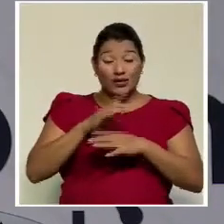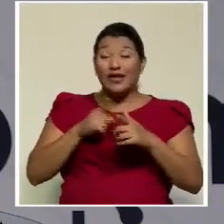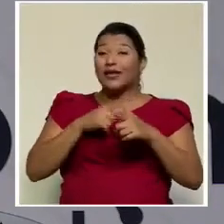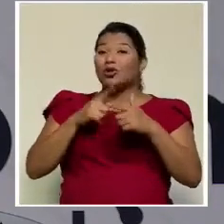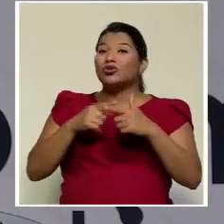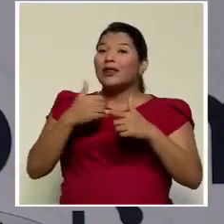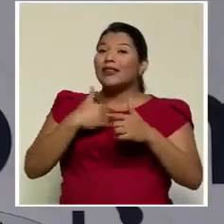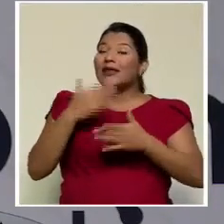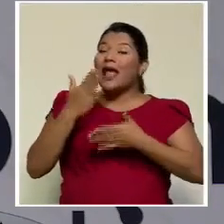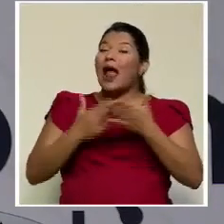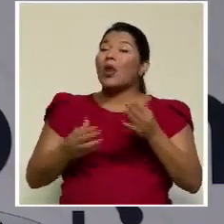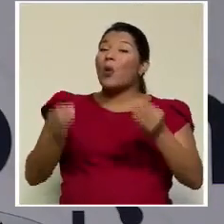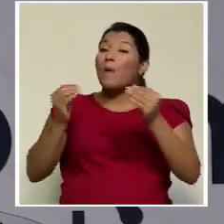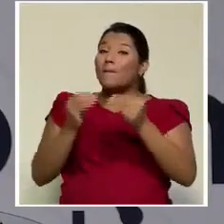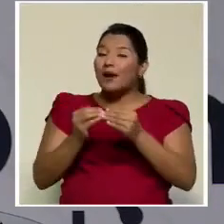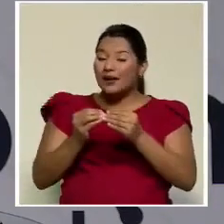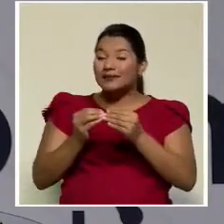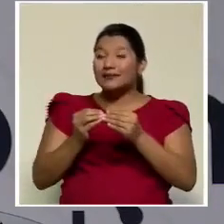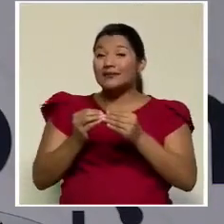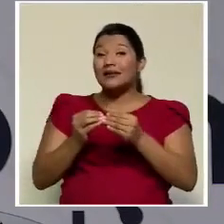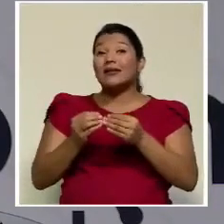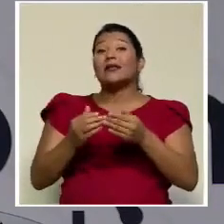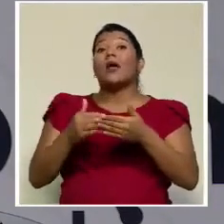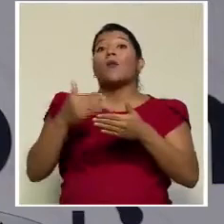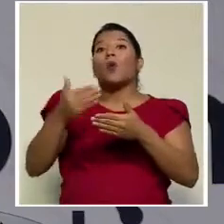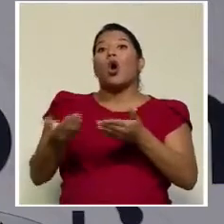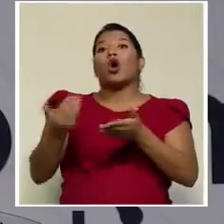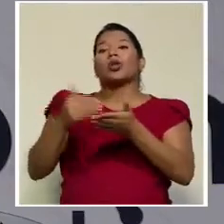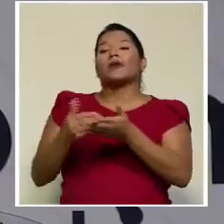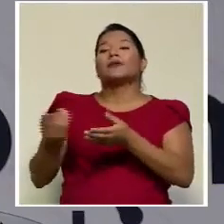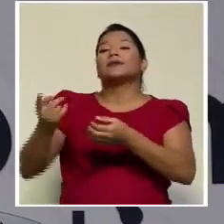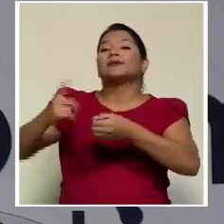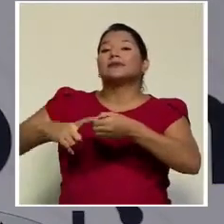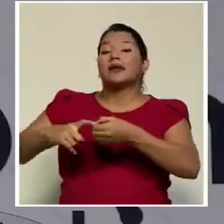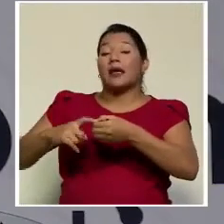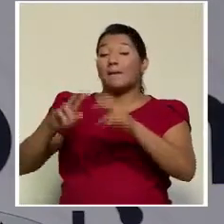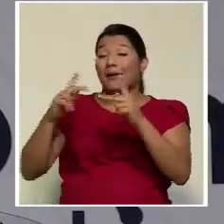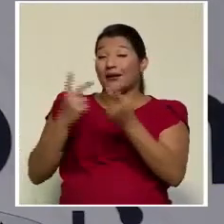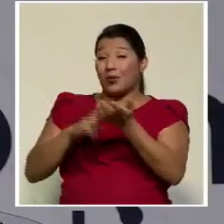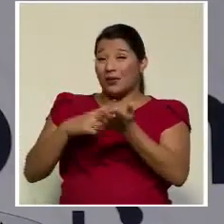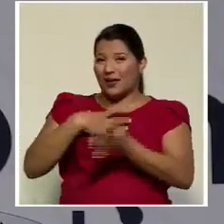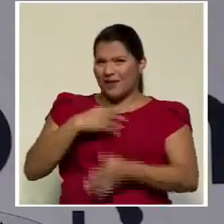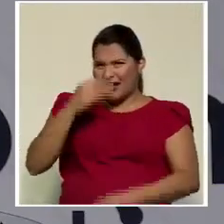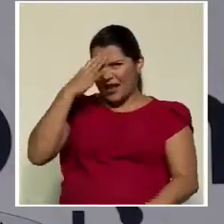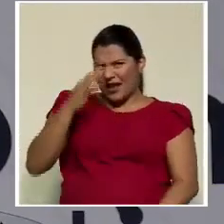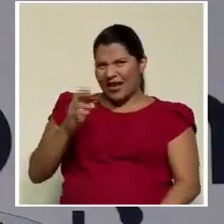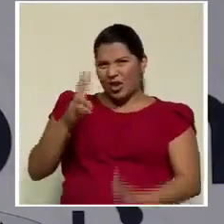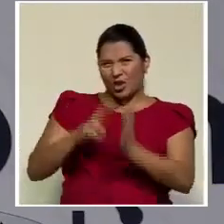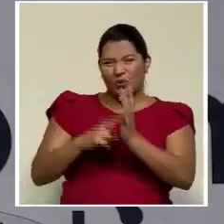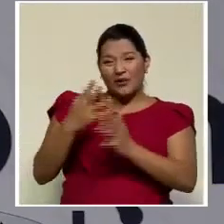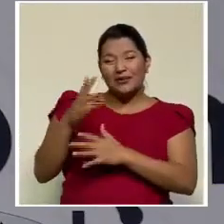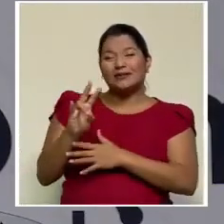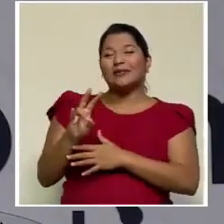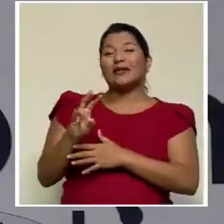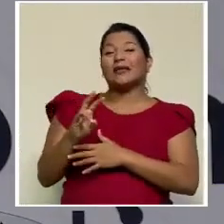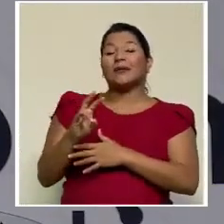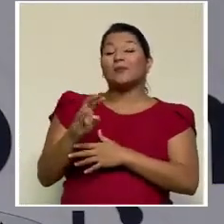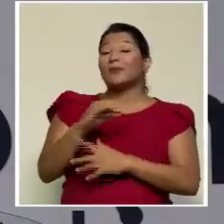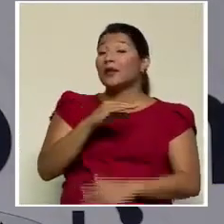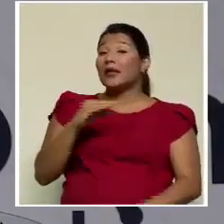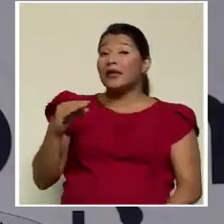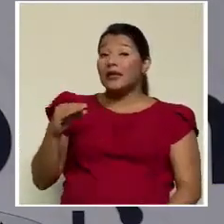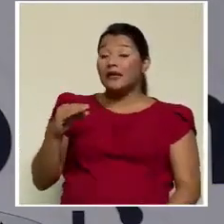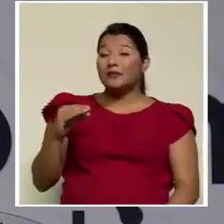tiene un elemento más, y es que se devuelve al Partido de Liberación Nacional, aproximadamente creo que fue a 2017, según lo que decía la bibliografía. Y